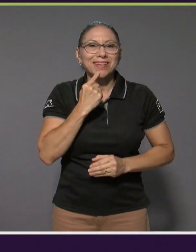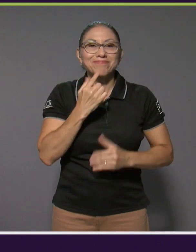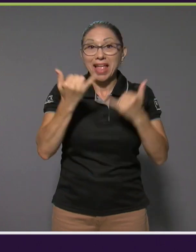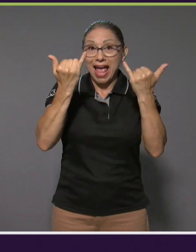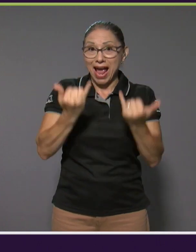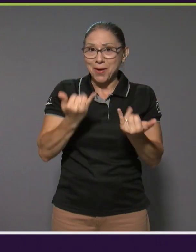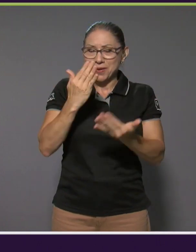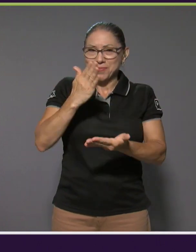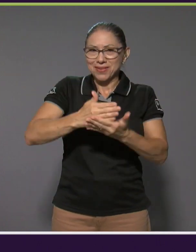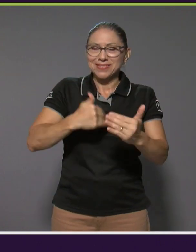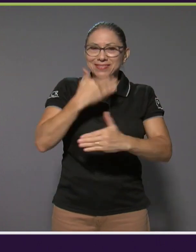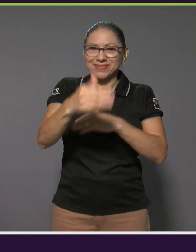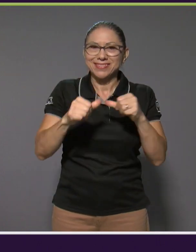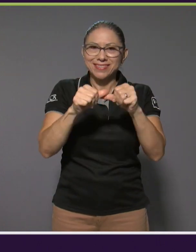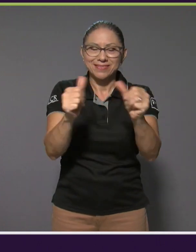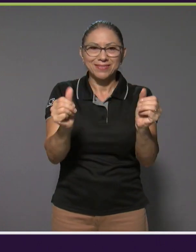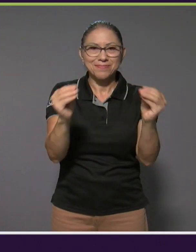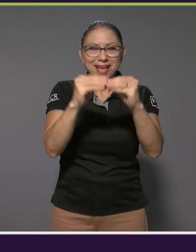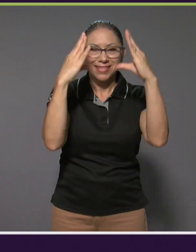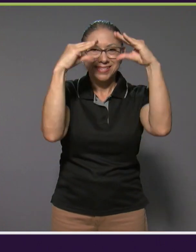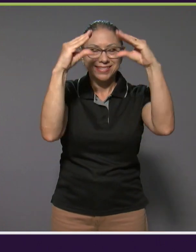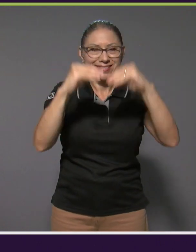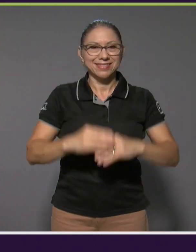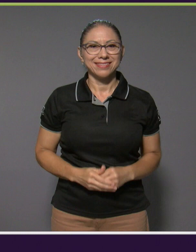vamos a una pausa y pronto volveremos con más.